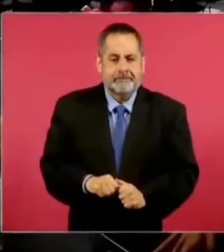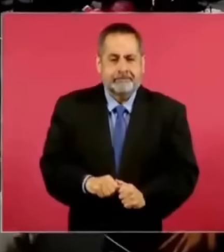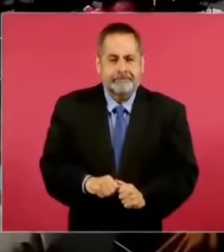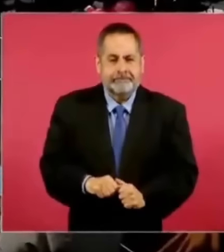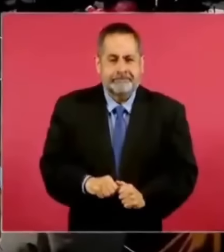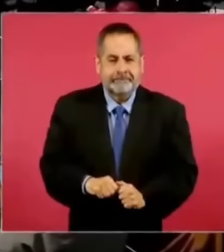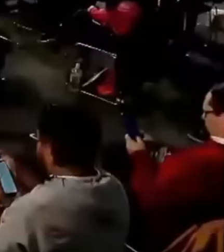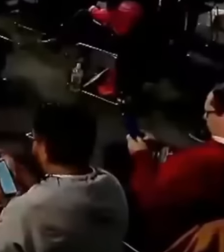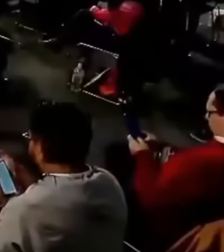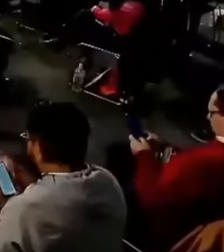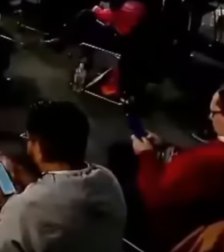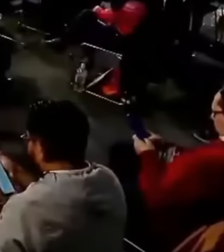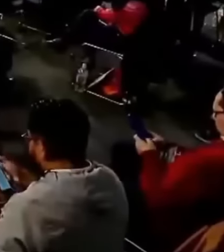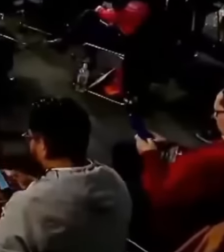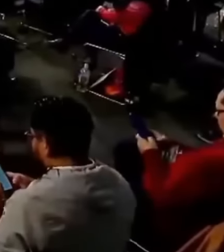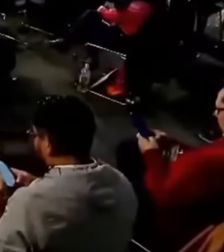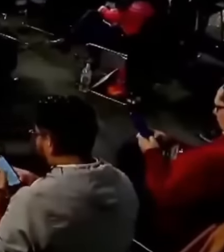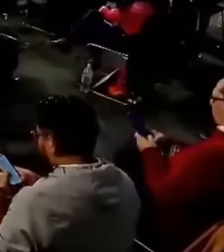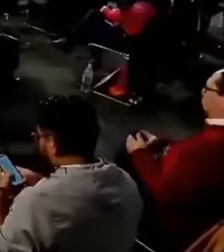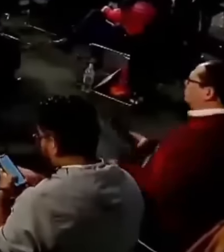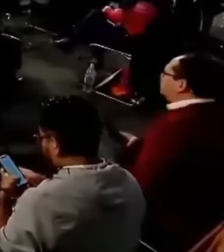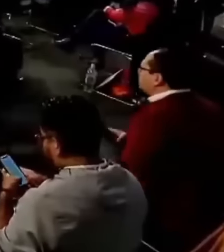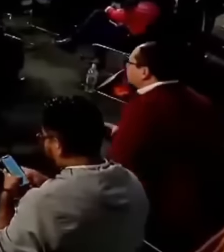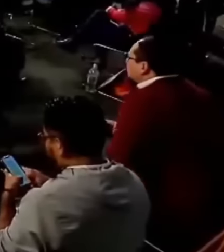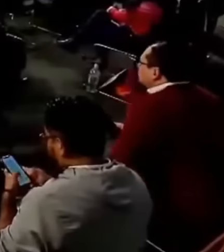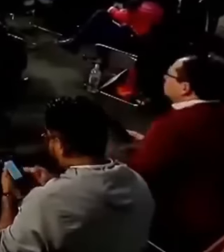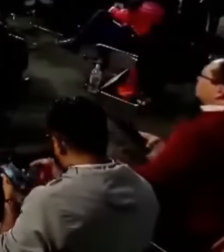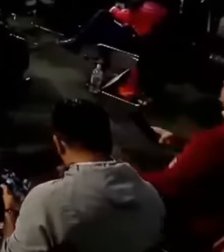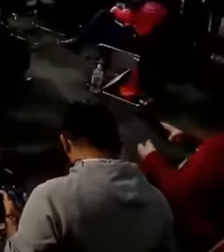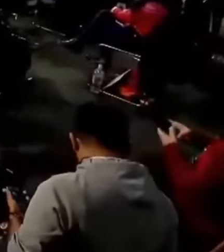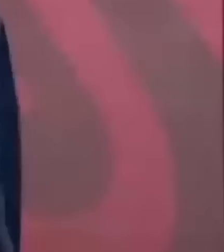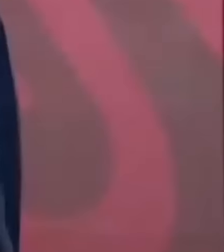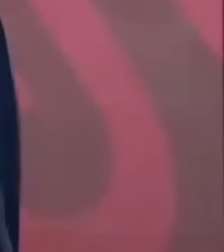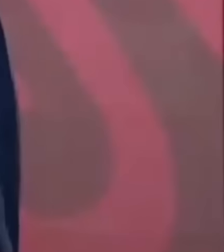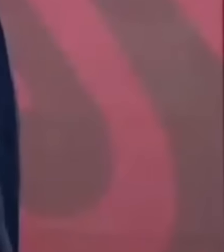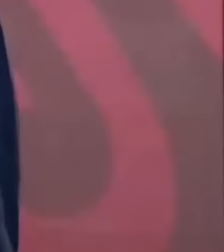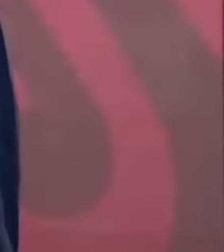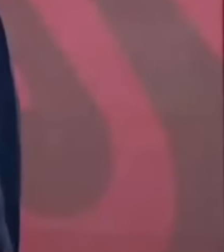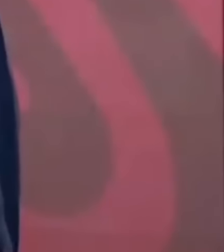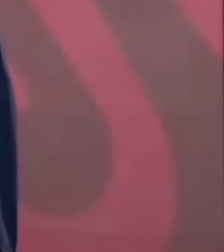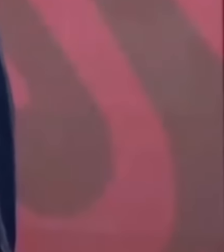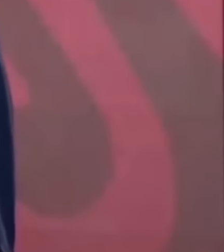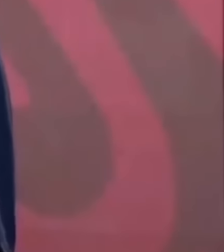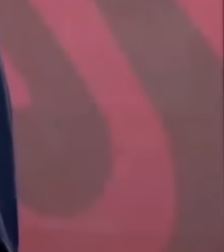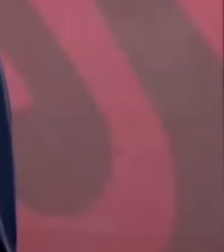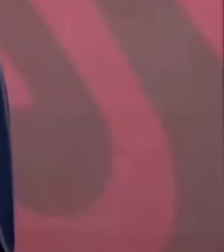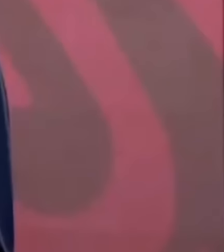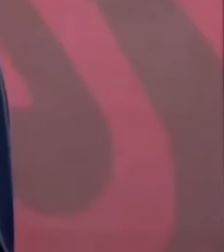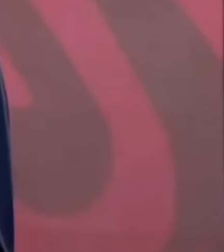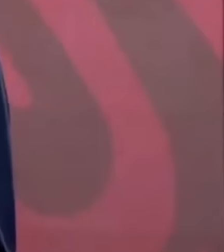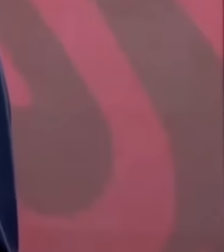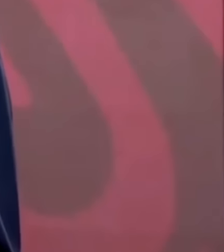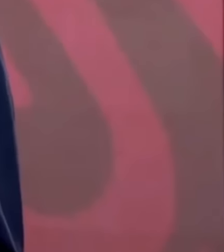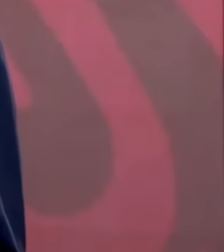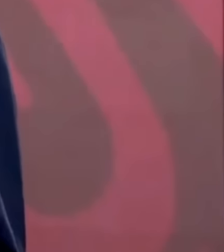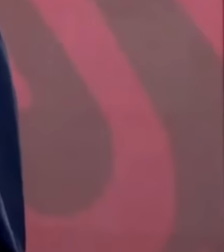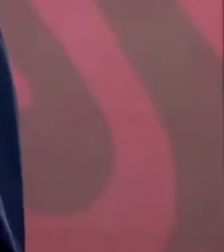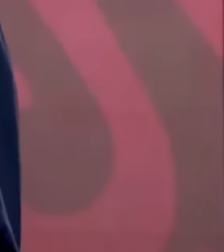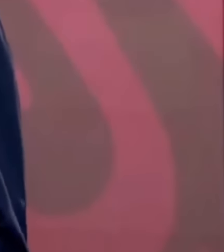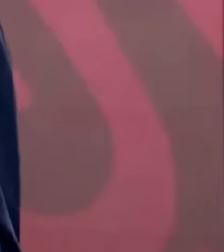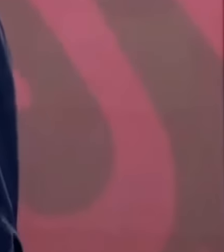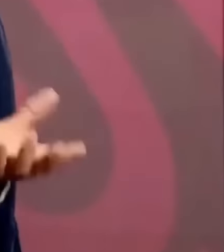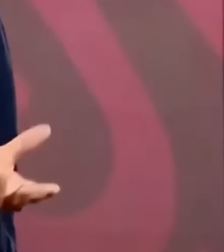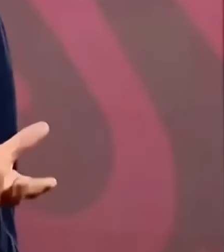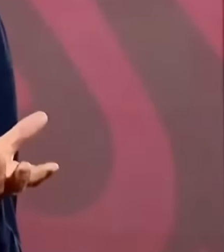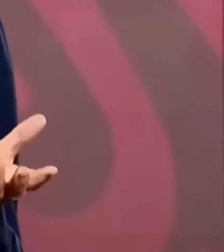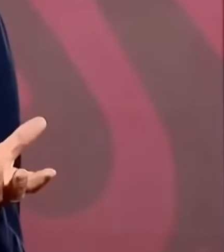Ahora, déjenme también, ya que andamos presumiendo, todos los